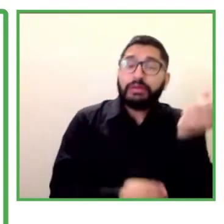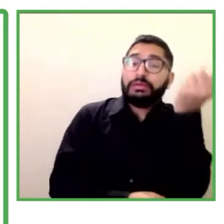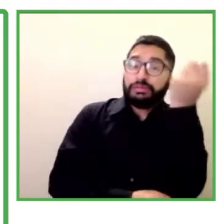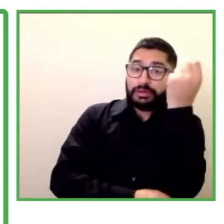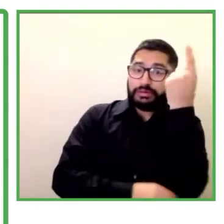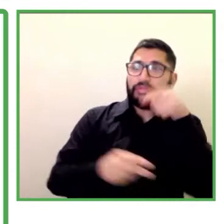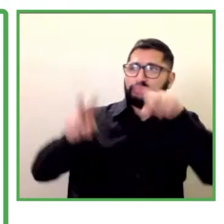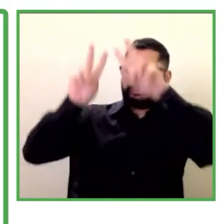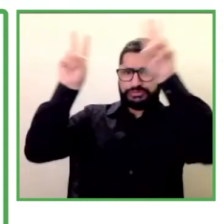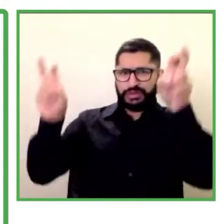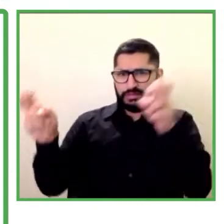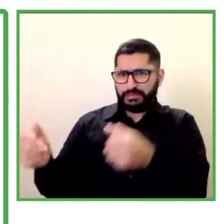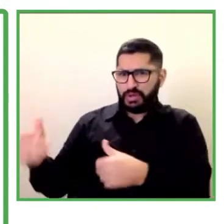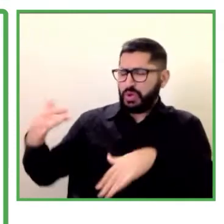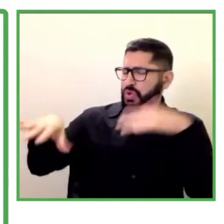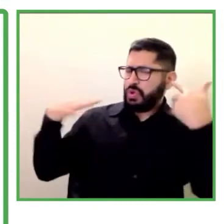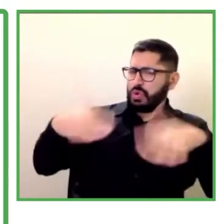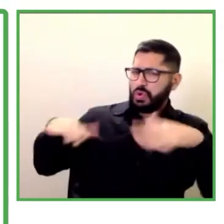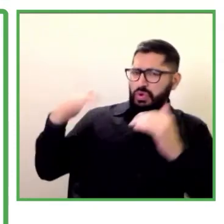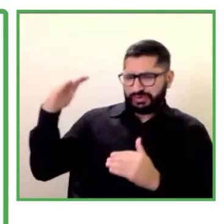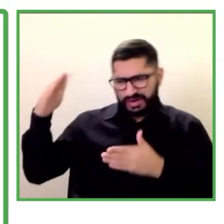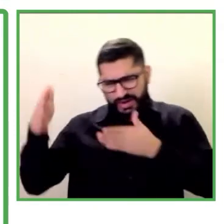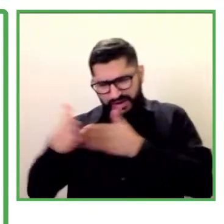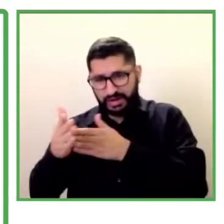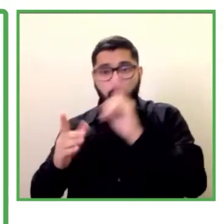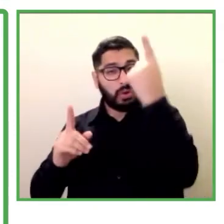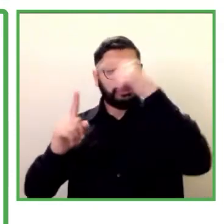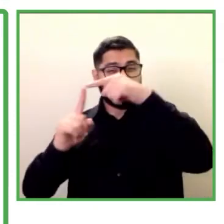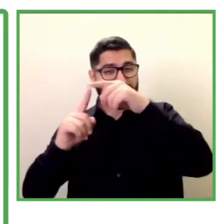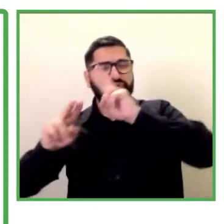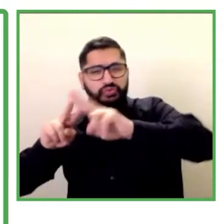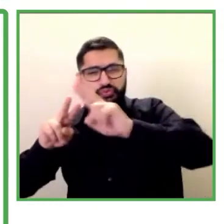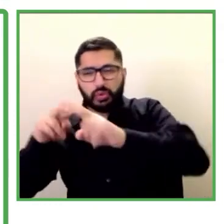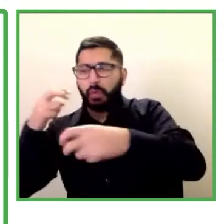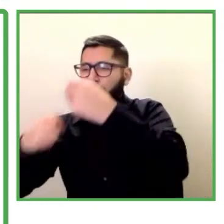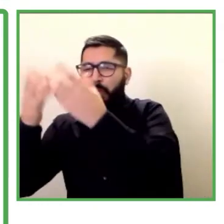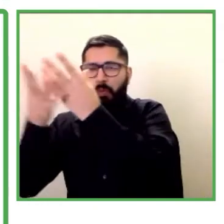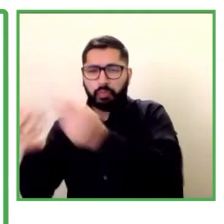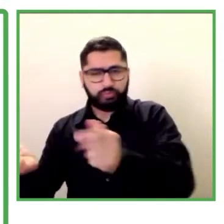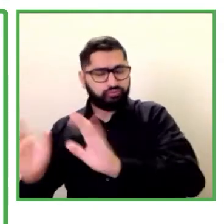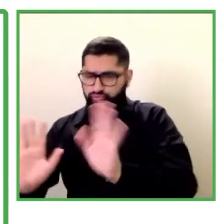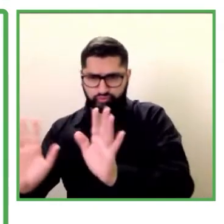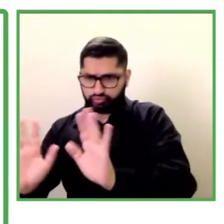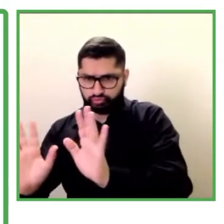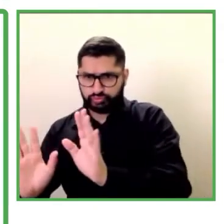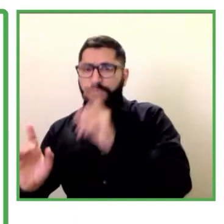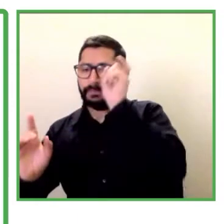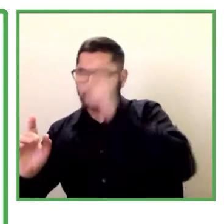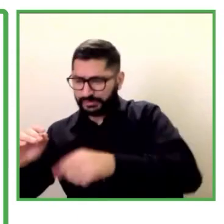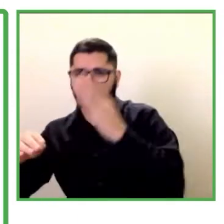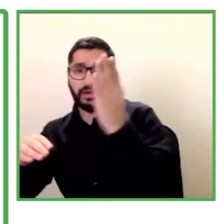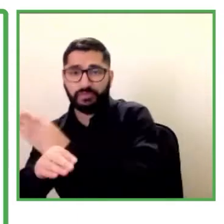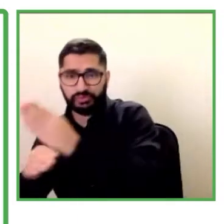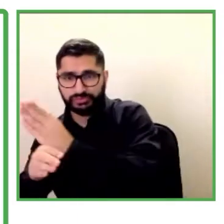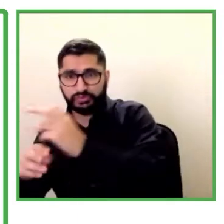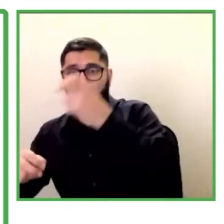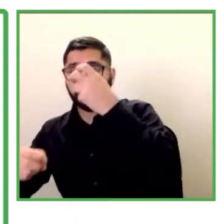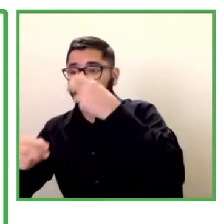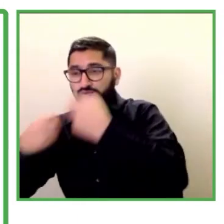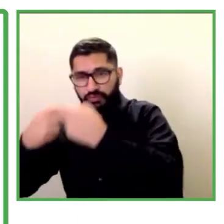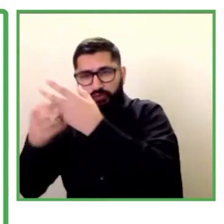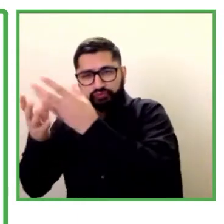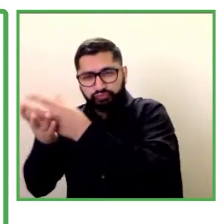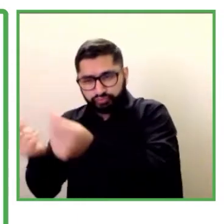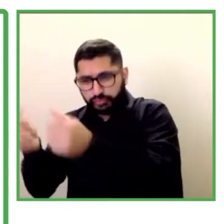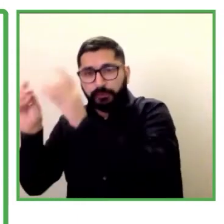misma acción no puede ser aplicada en dos empresas y una misma acción puede incluso contribuir a derribar barreras diferentes esta diversidad entre los